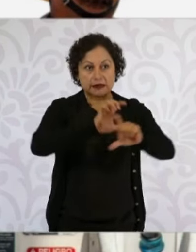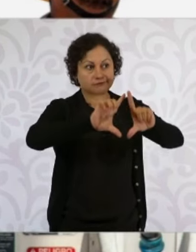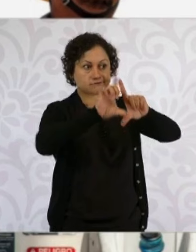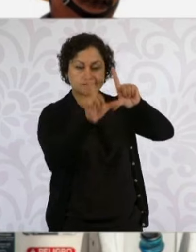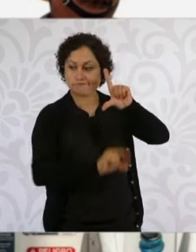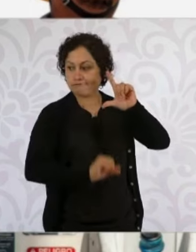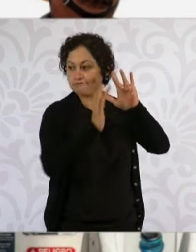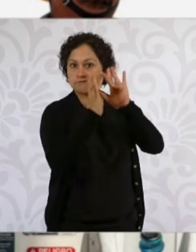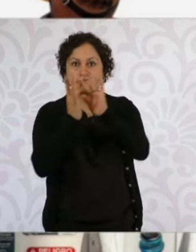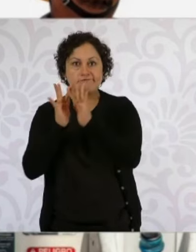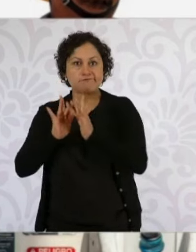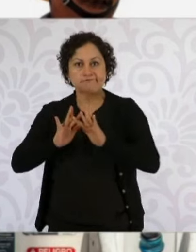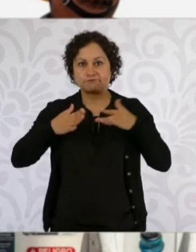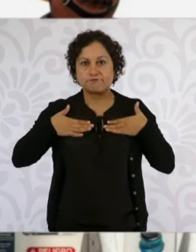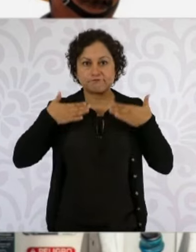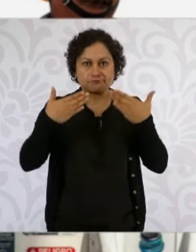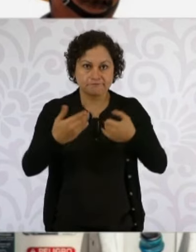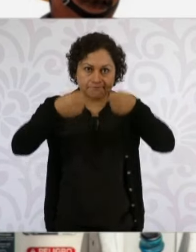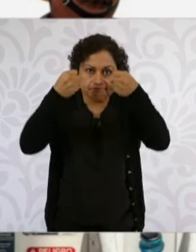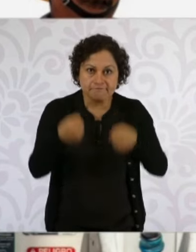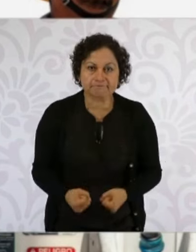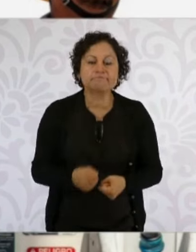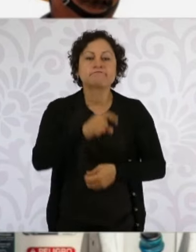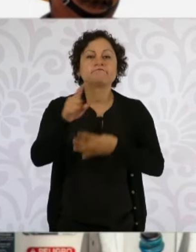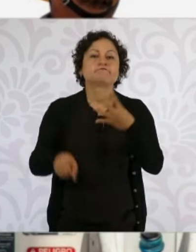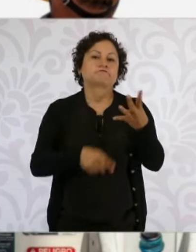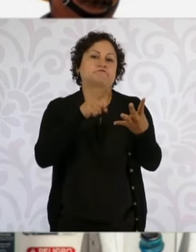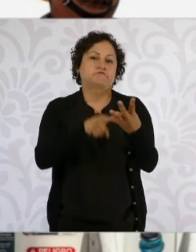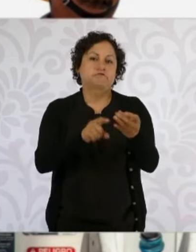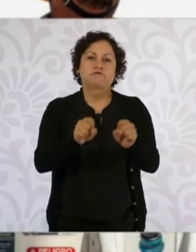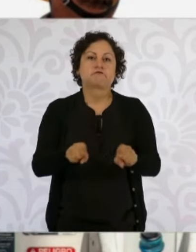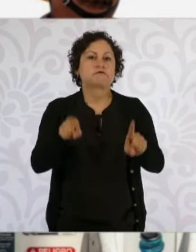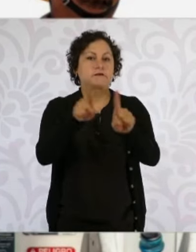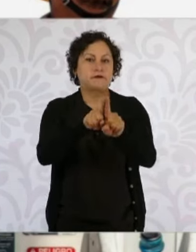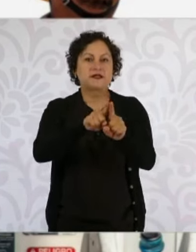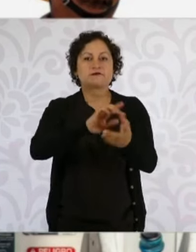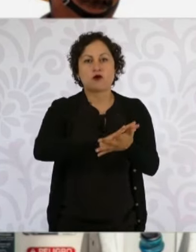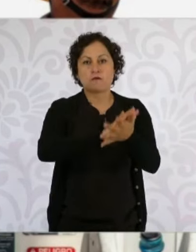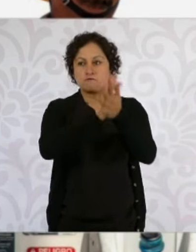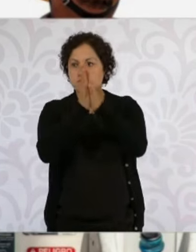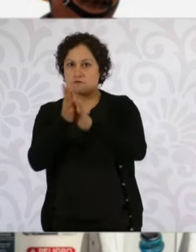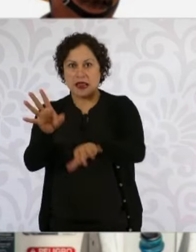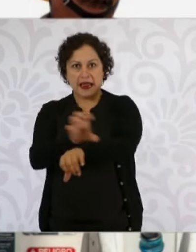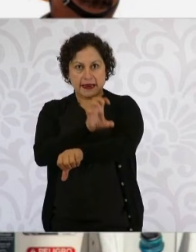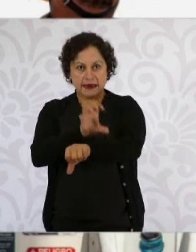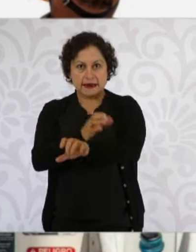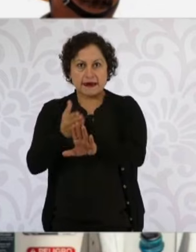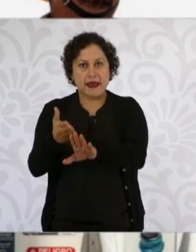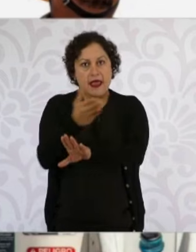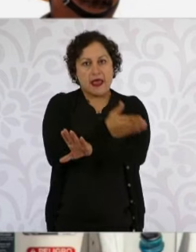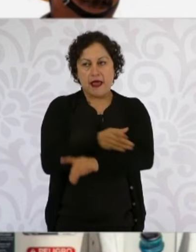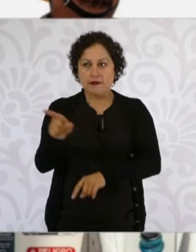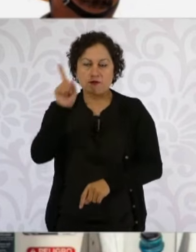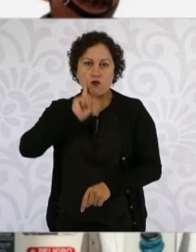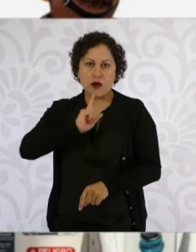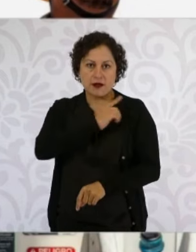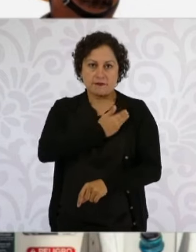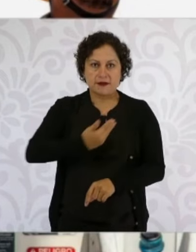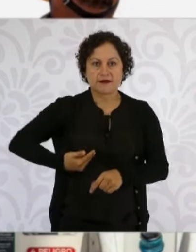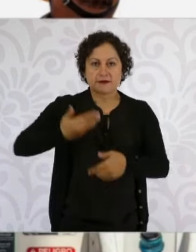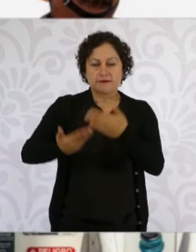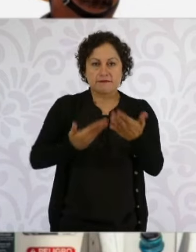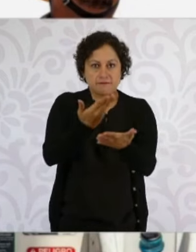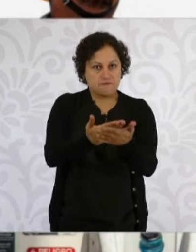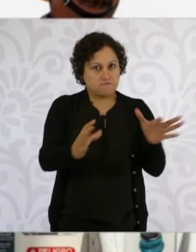seguro y, por supuesto, avanzar y lograr los objetivos de la transición energética planteadas por la presidenta. Y